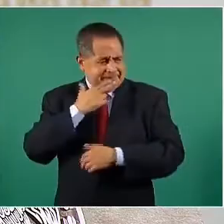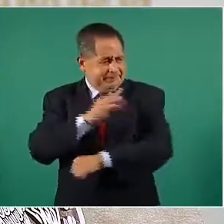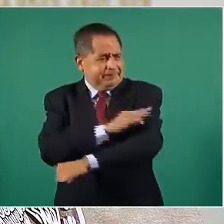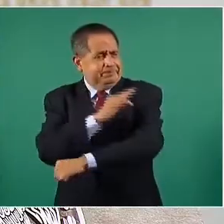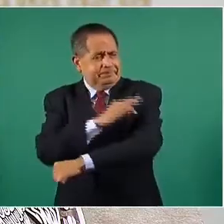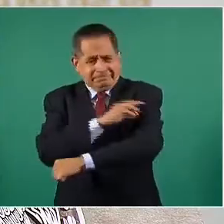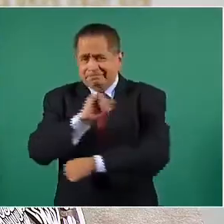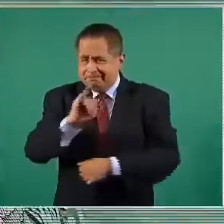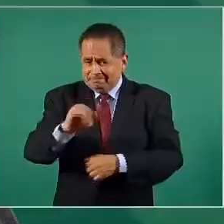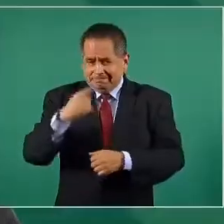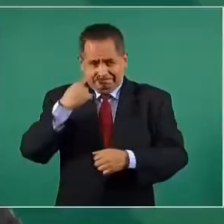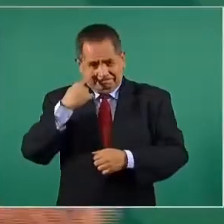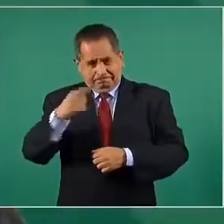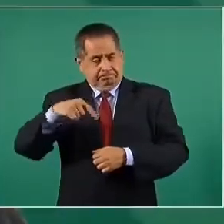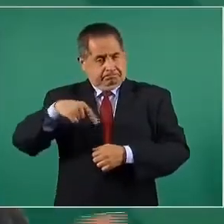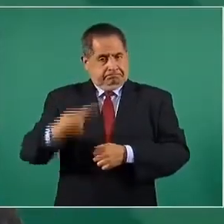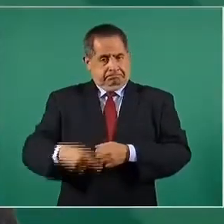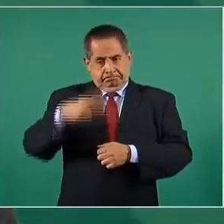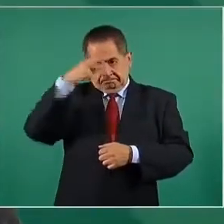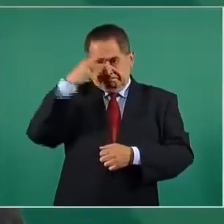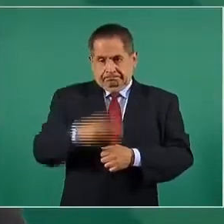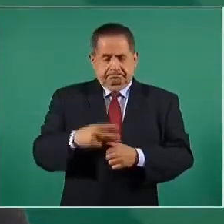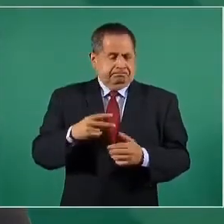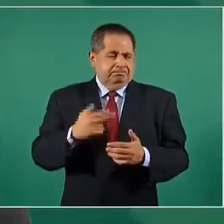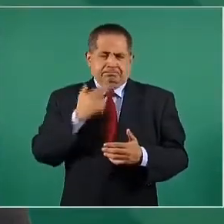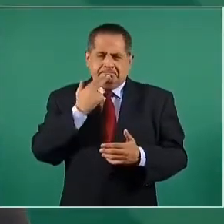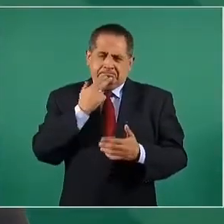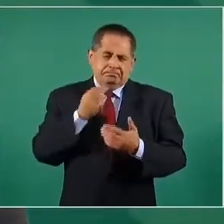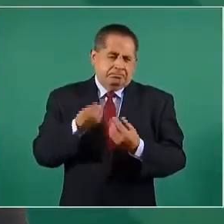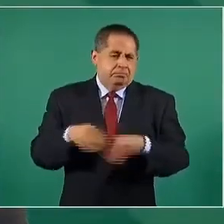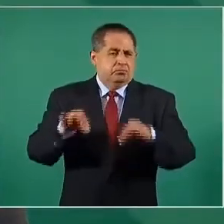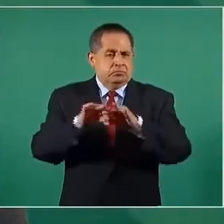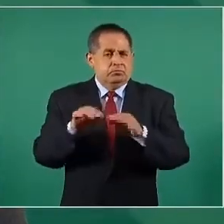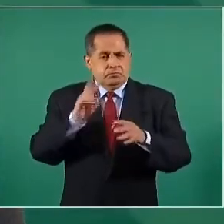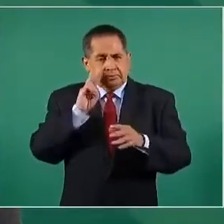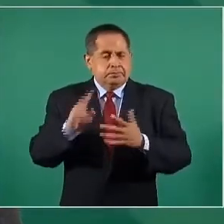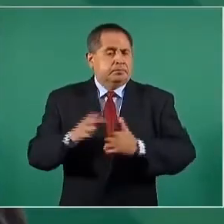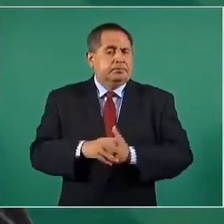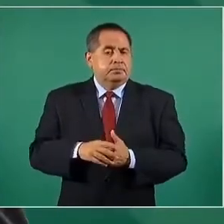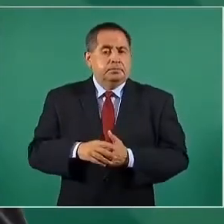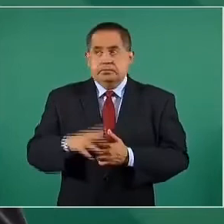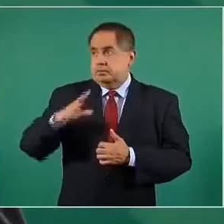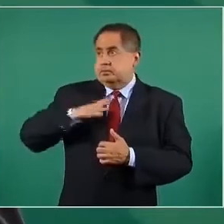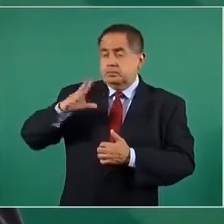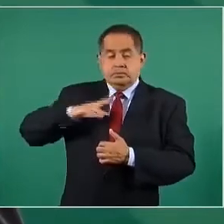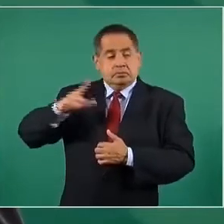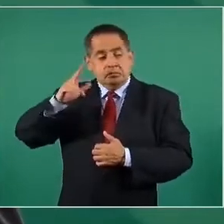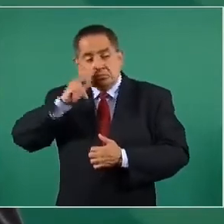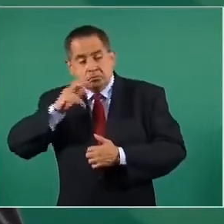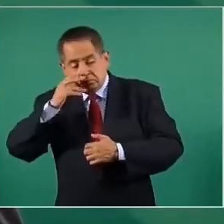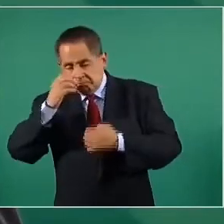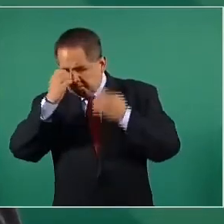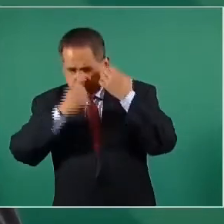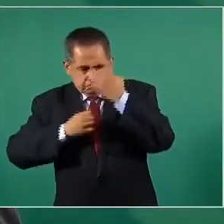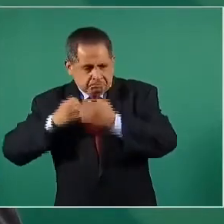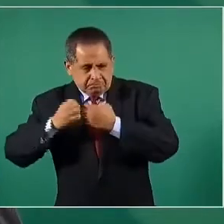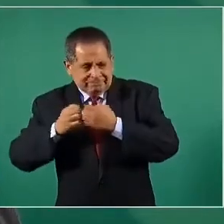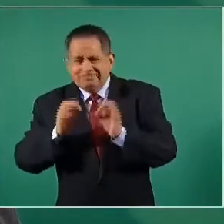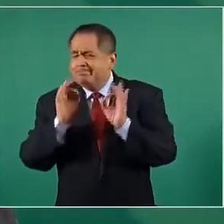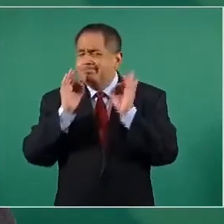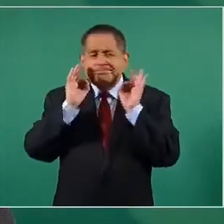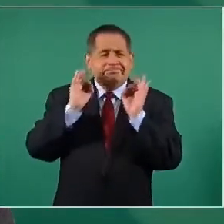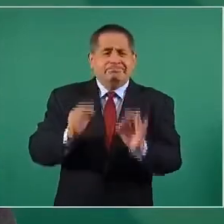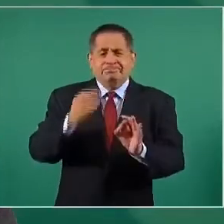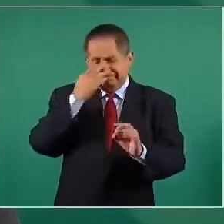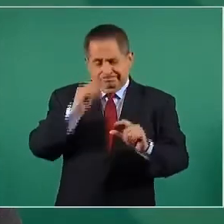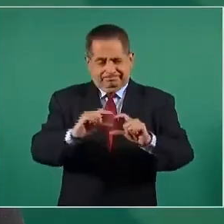con base en los datos mexicanos. Obviamente, la demostración científica inició con los ensayos clínicos para cada